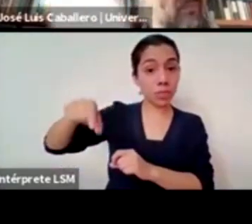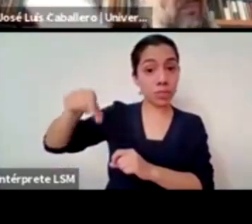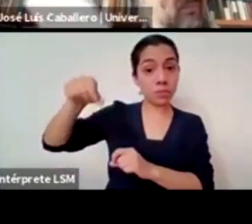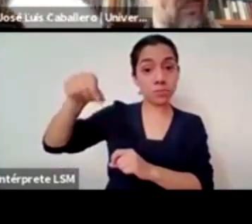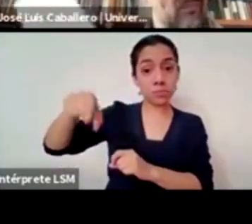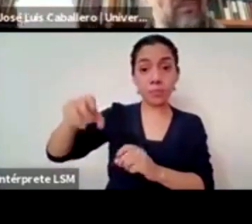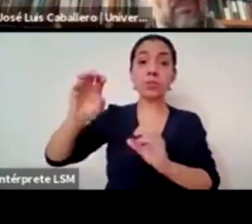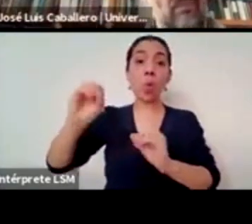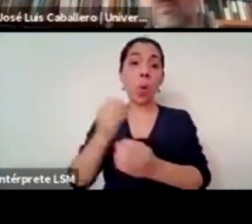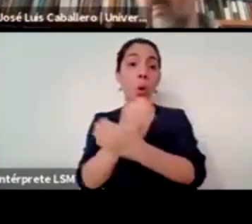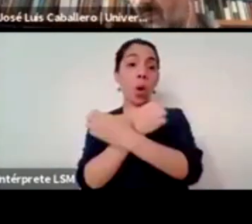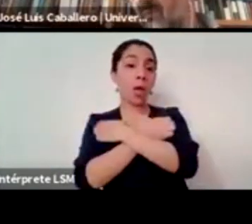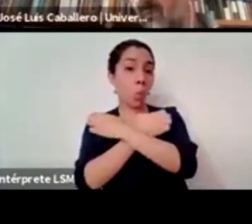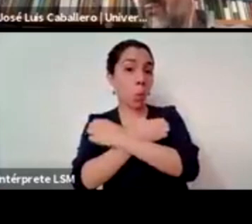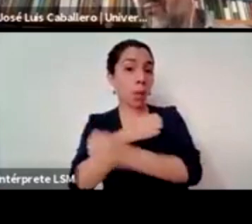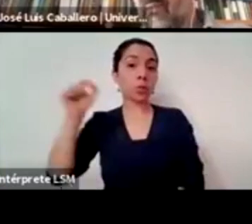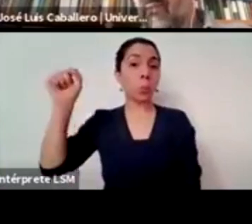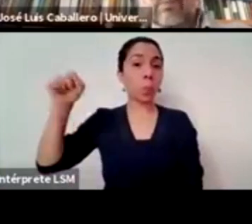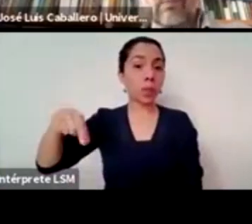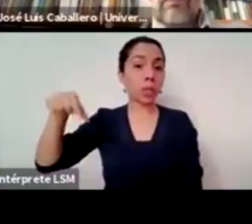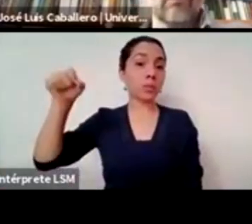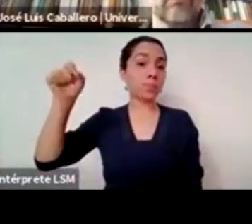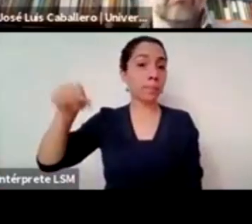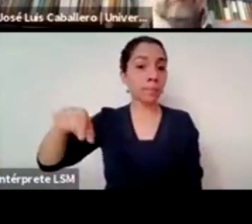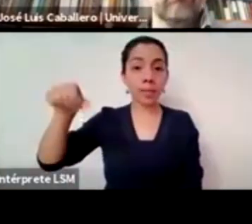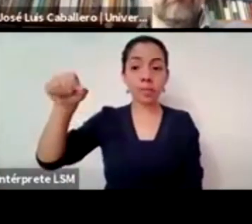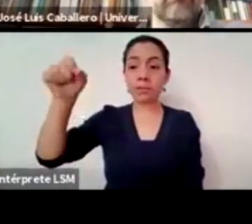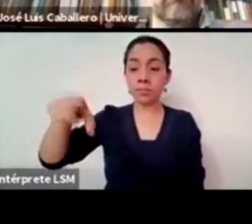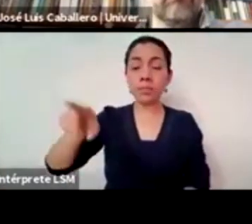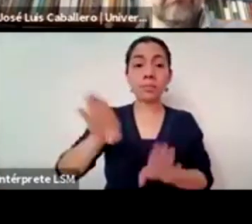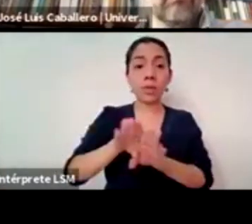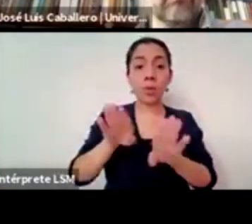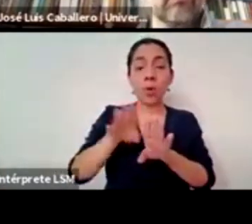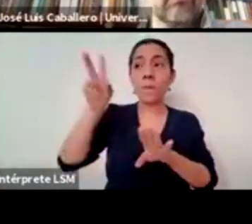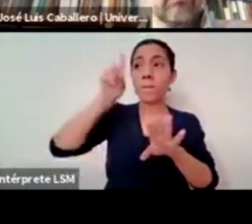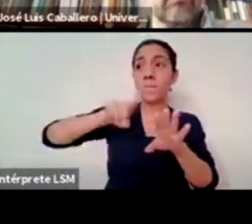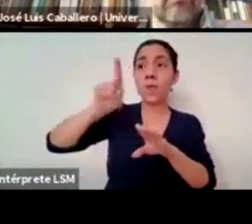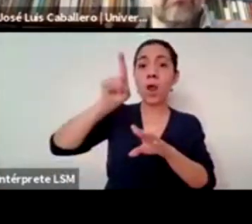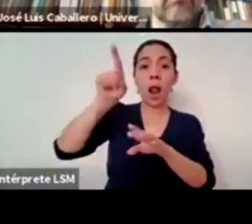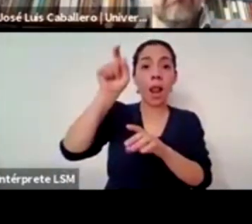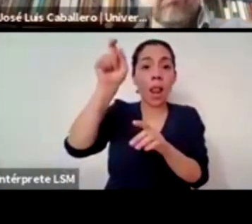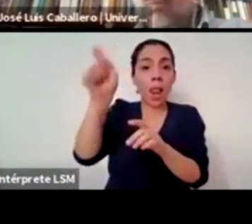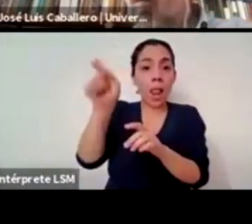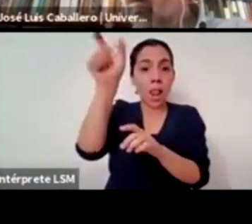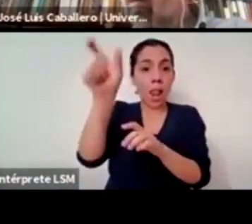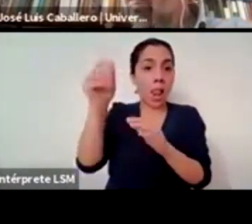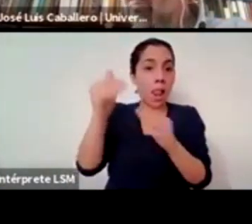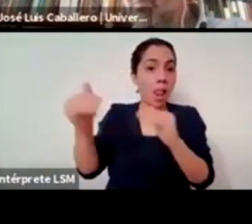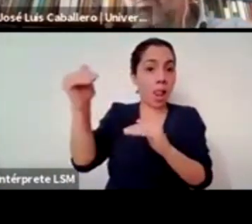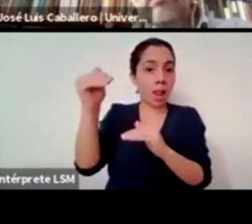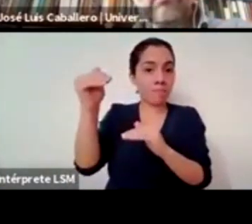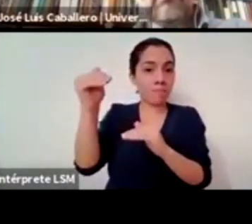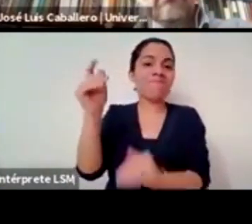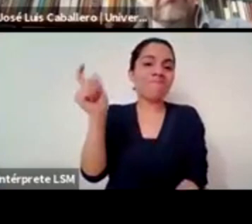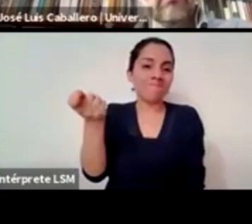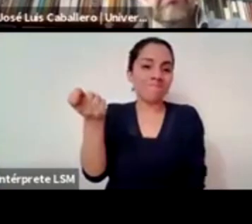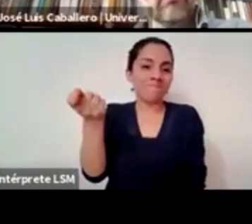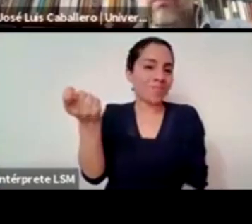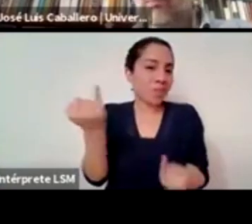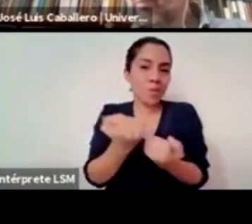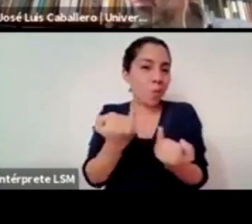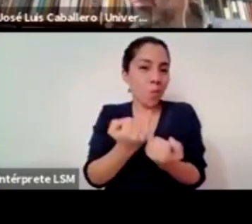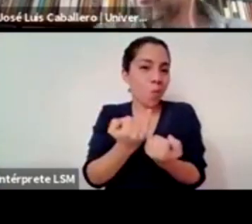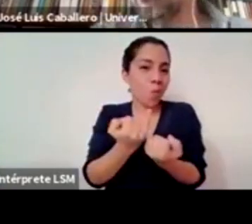transmitiendo esas imágenes patriarcales de Dios pues ciertamente lo que haremos será comentar en las